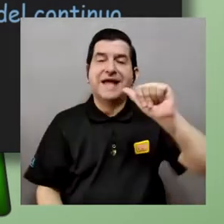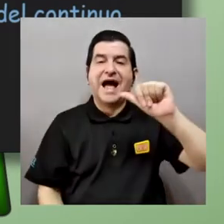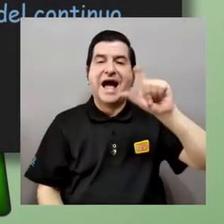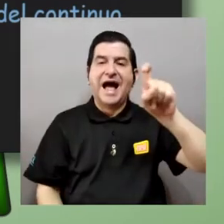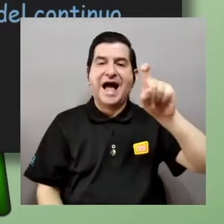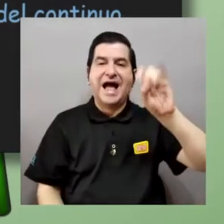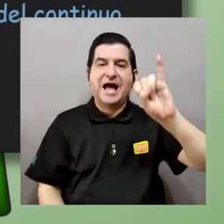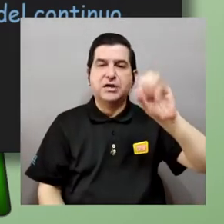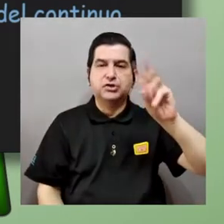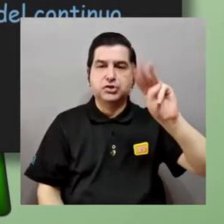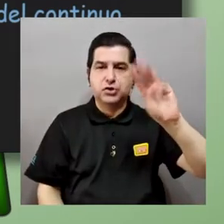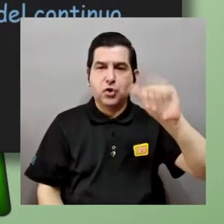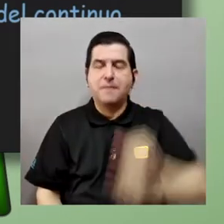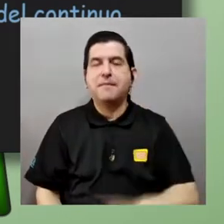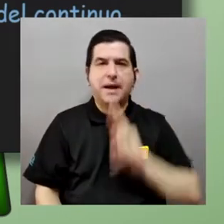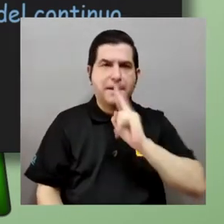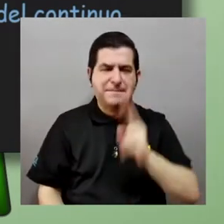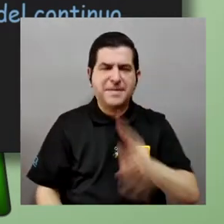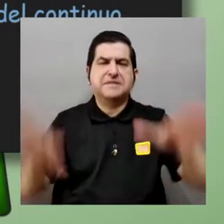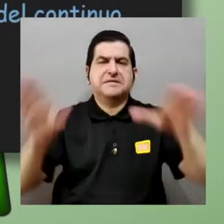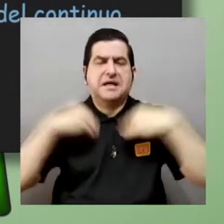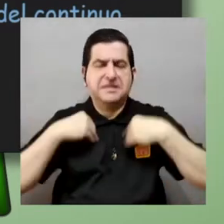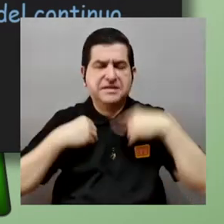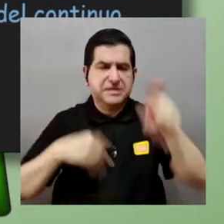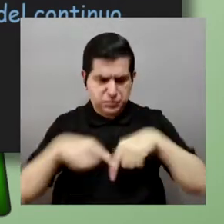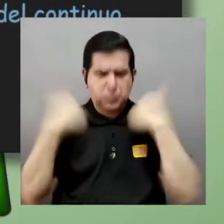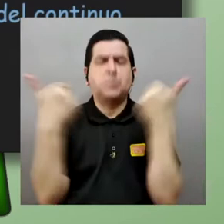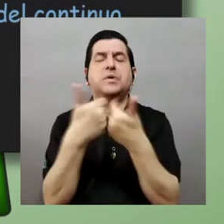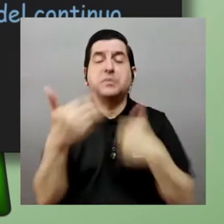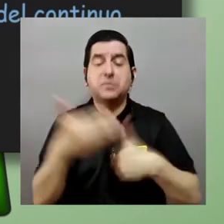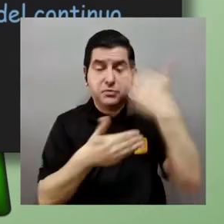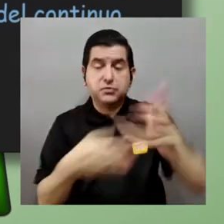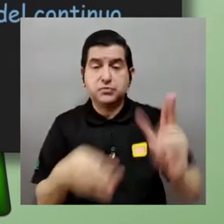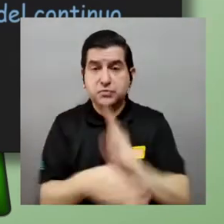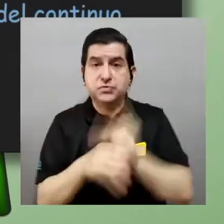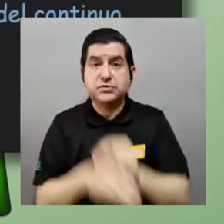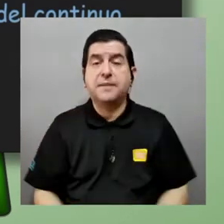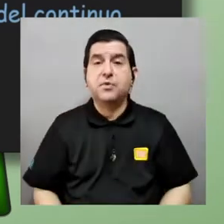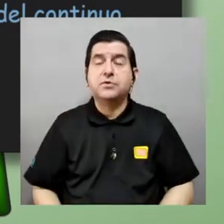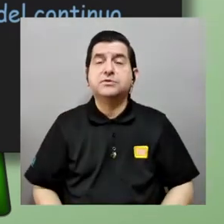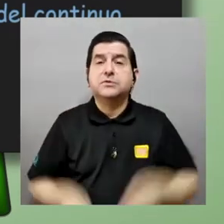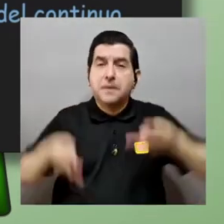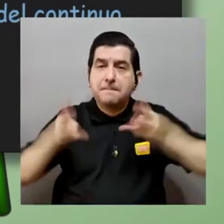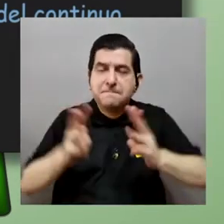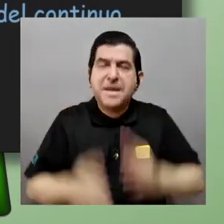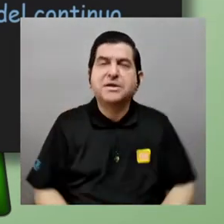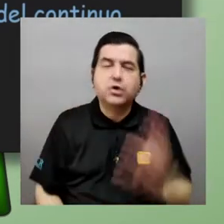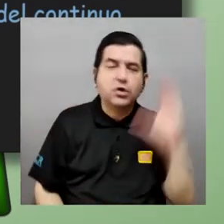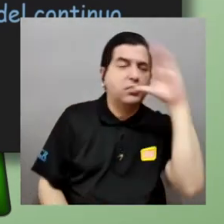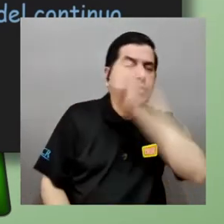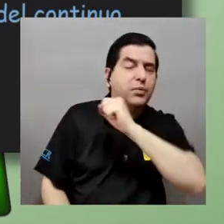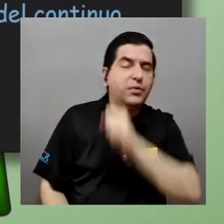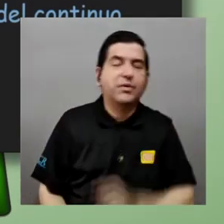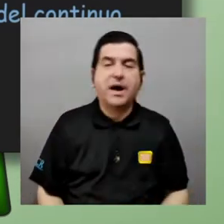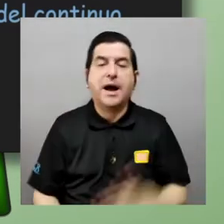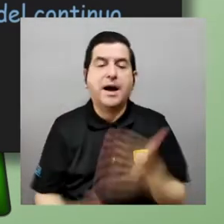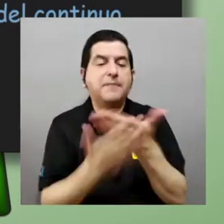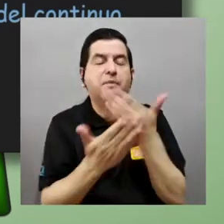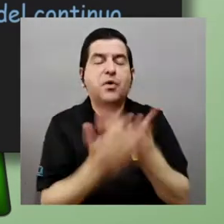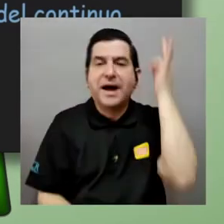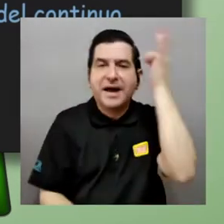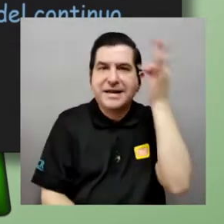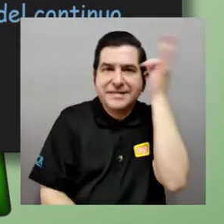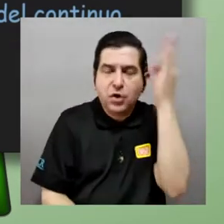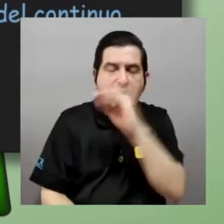que asumimos de los conjuntos y a partir de ellas utilizando métodos de deducción probamos pues teoremas y verdades ok lo que Cohen